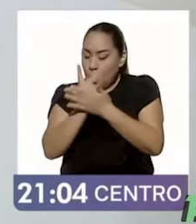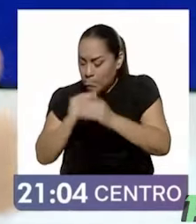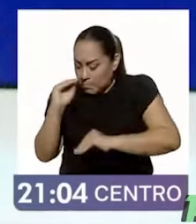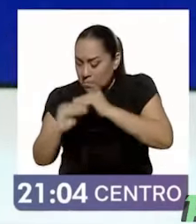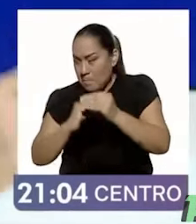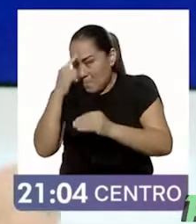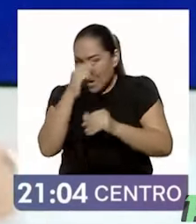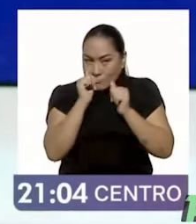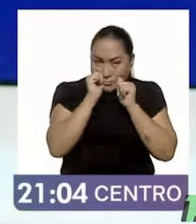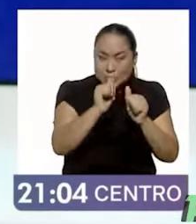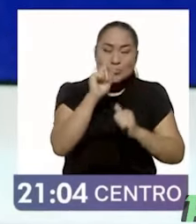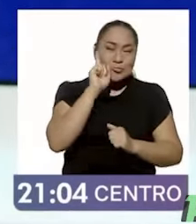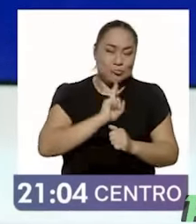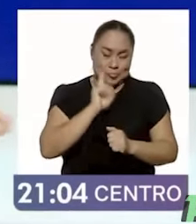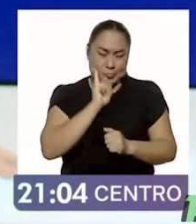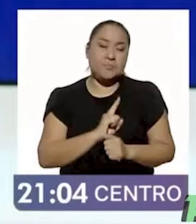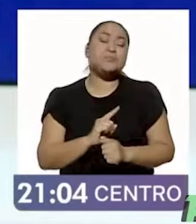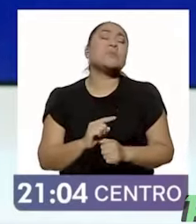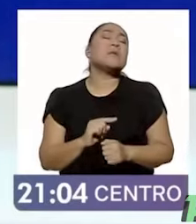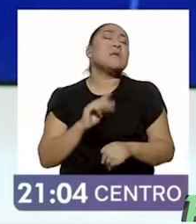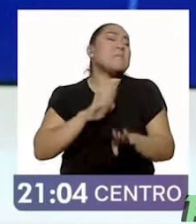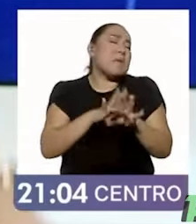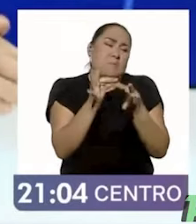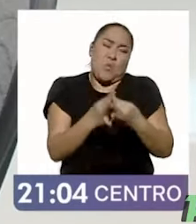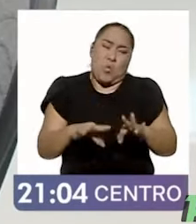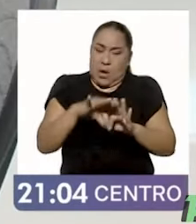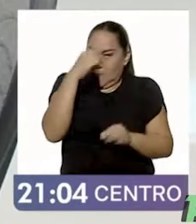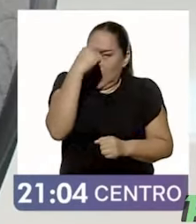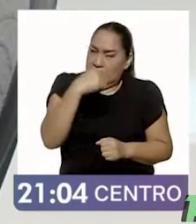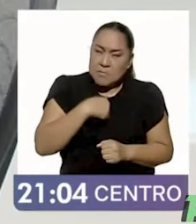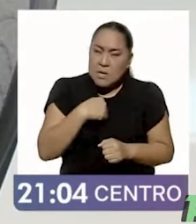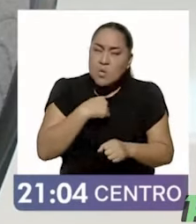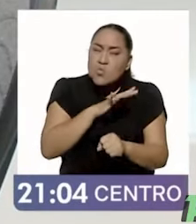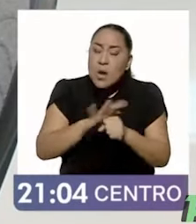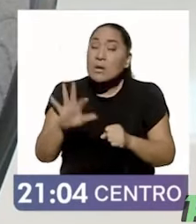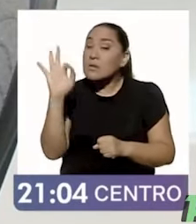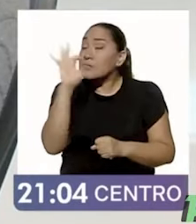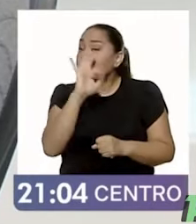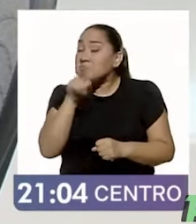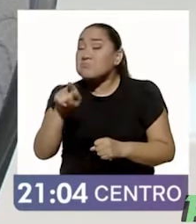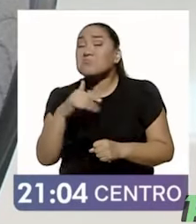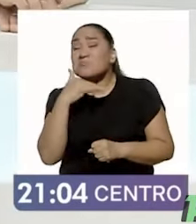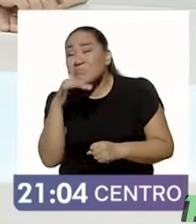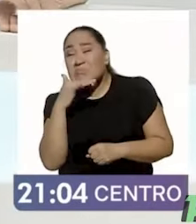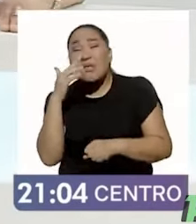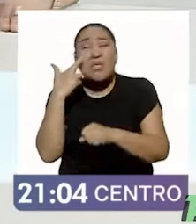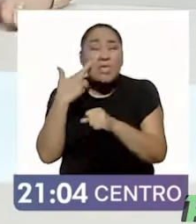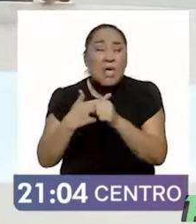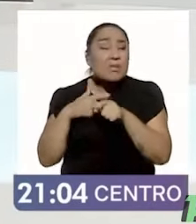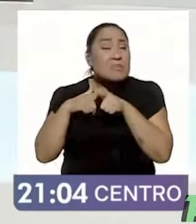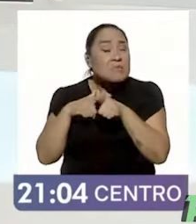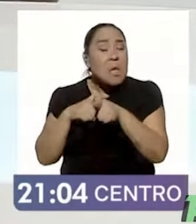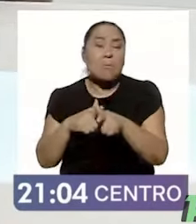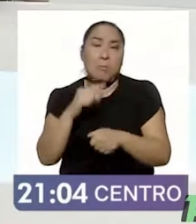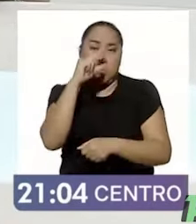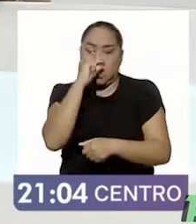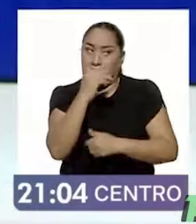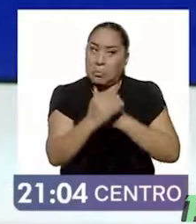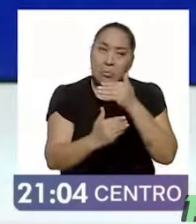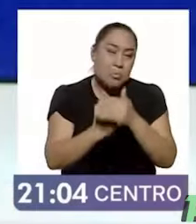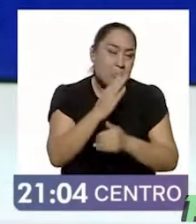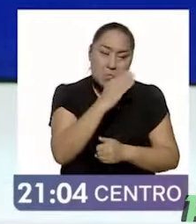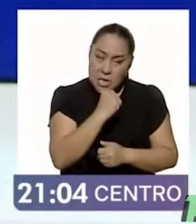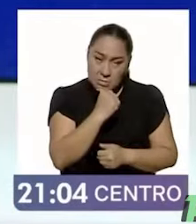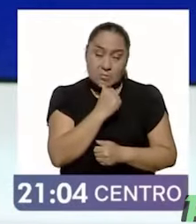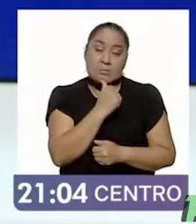Una, pero la otra que para mí es fundamental. Si hay impunidad, no hay forma de avanzar y, por tanto, la fiscalía